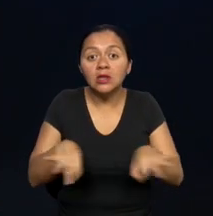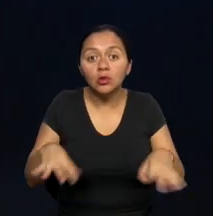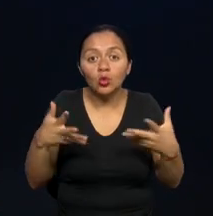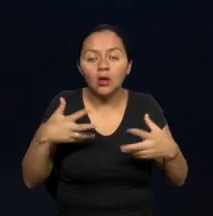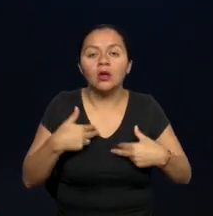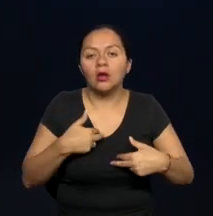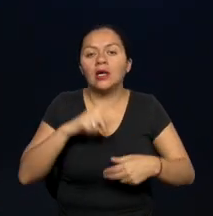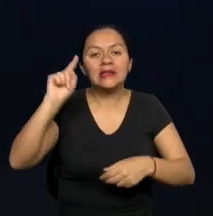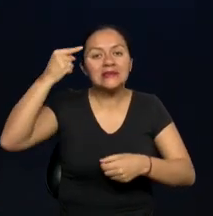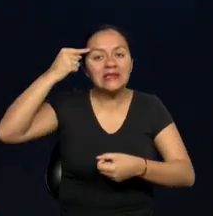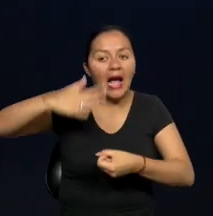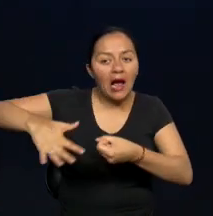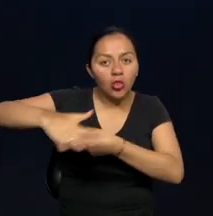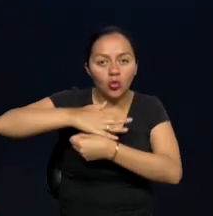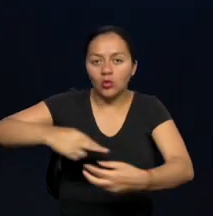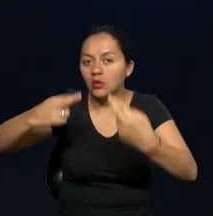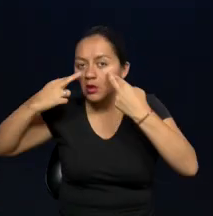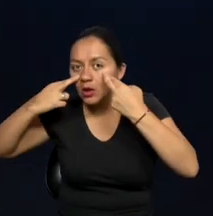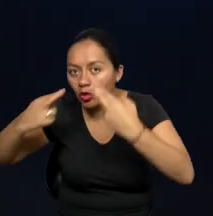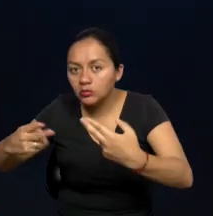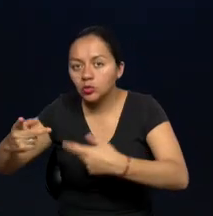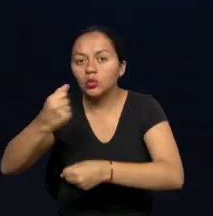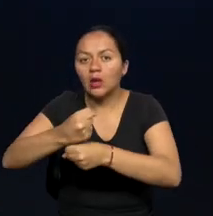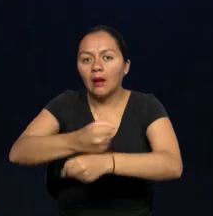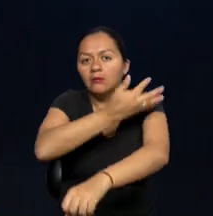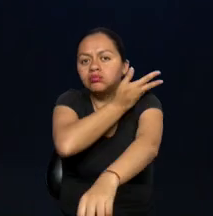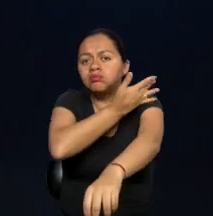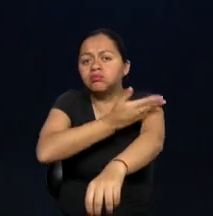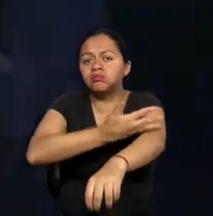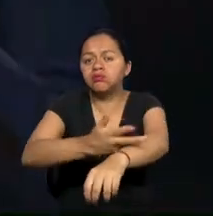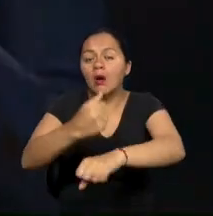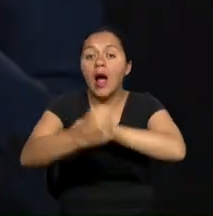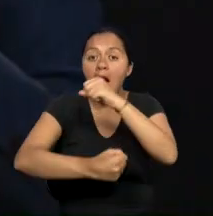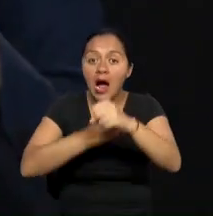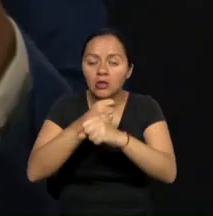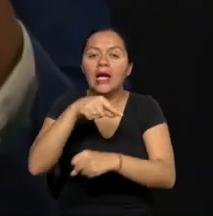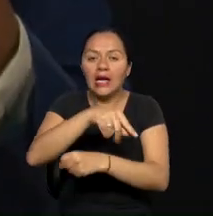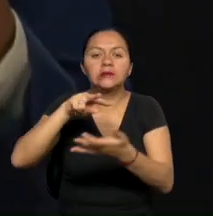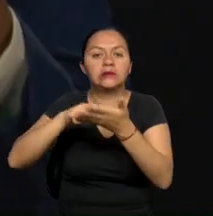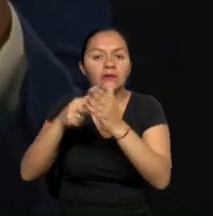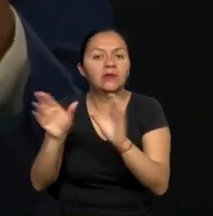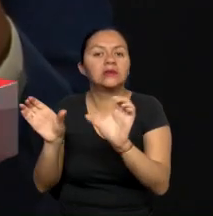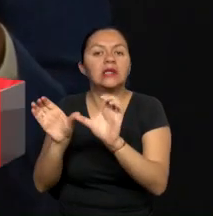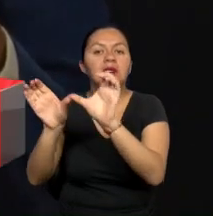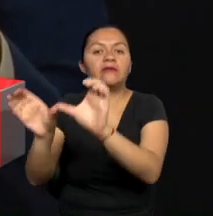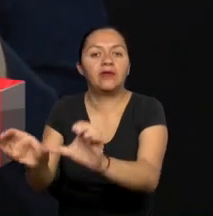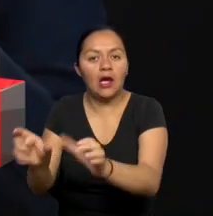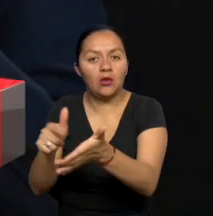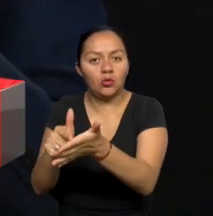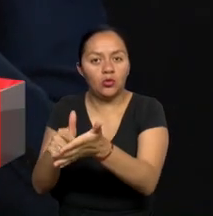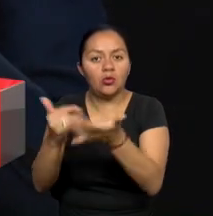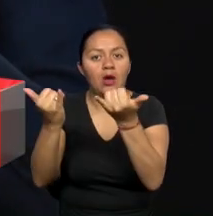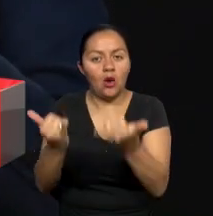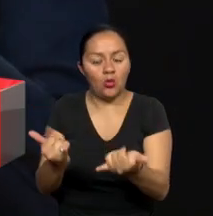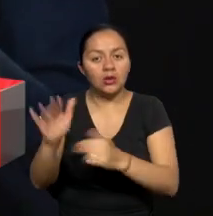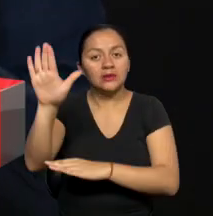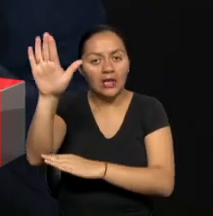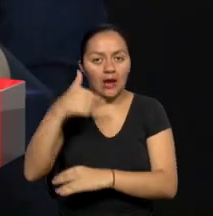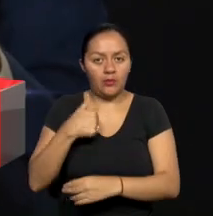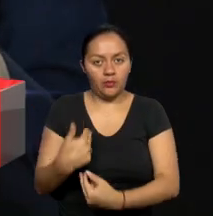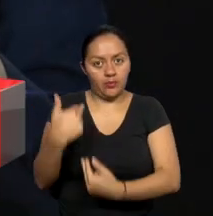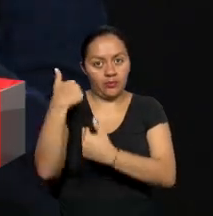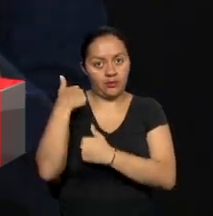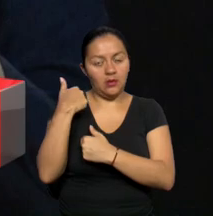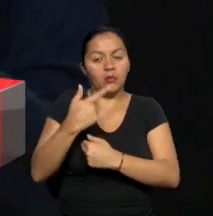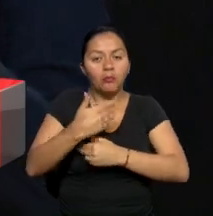ese reconocimiento a la experiencia, al trabajo que ha venido realizando, que es lo que realiza actualmente el CECAP. Por eso